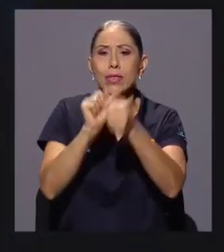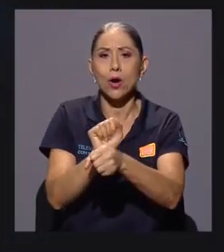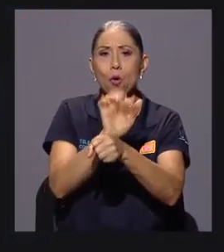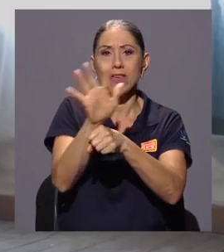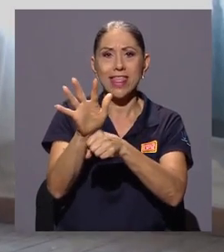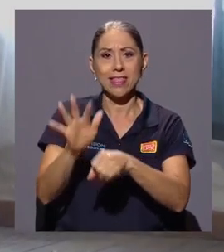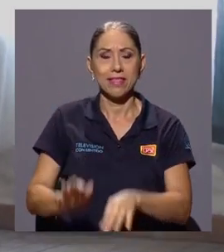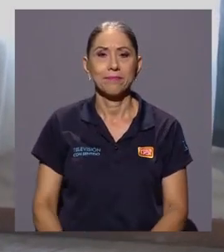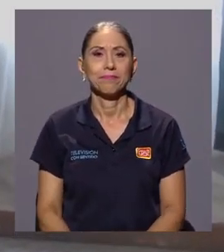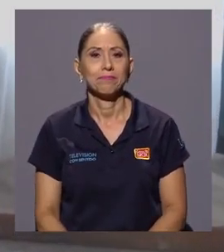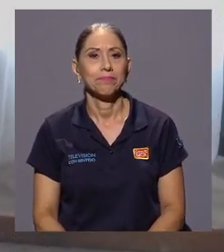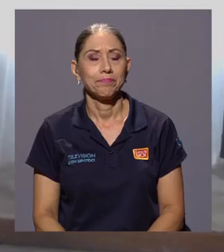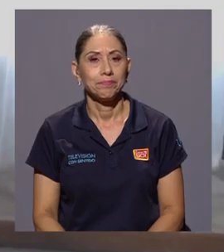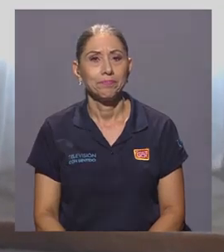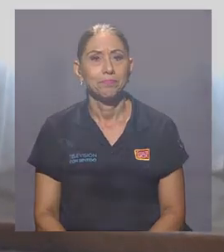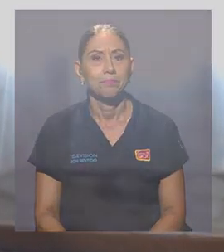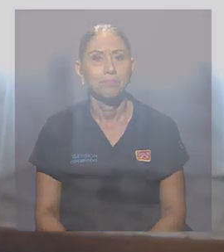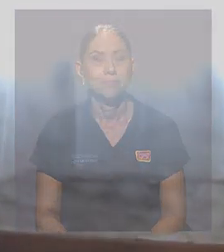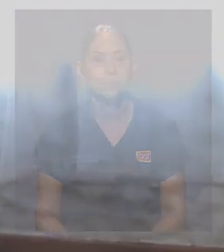-19.